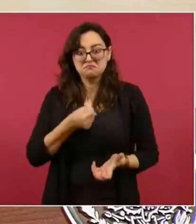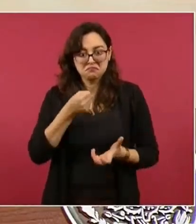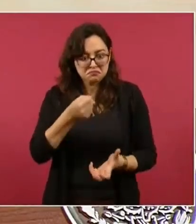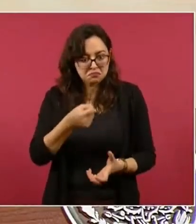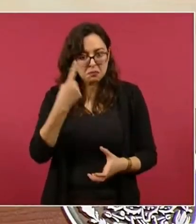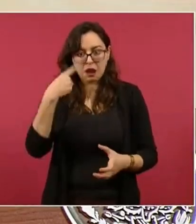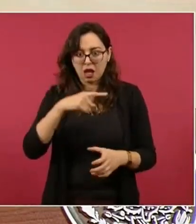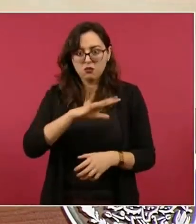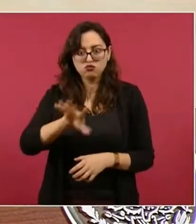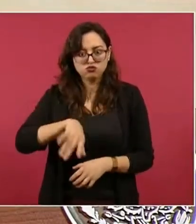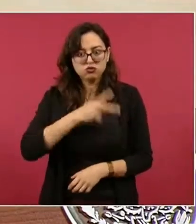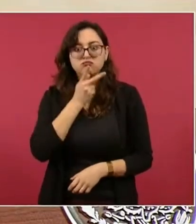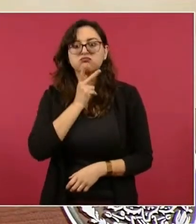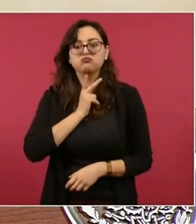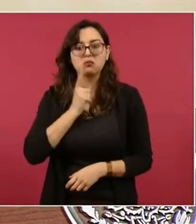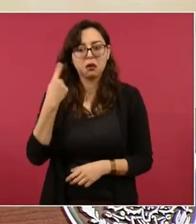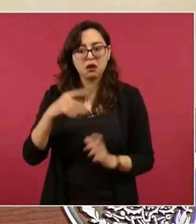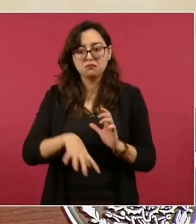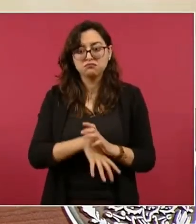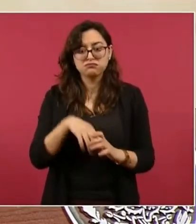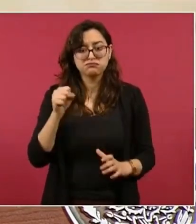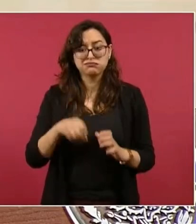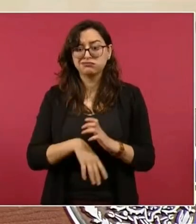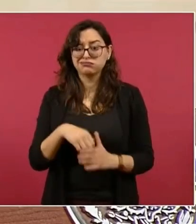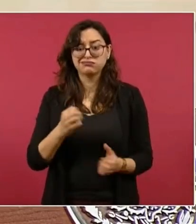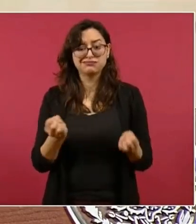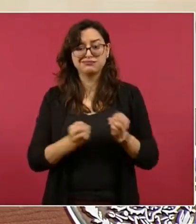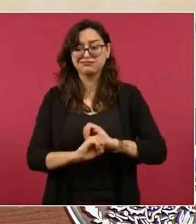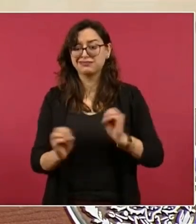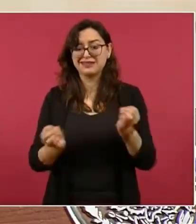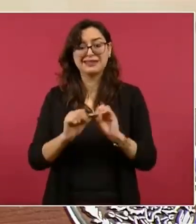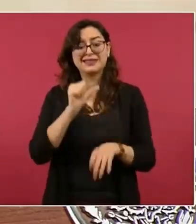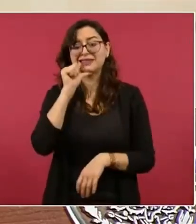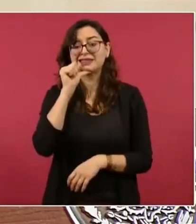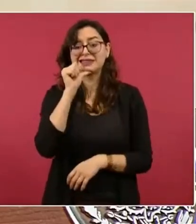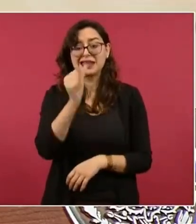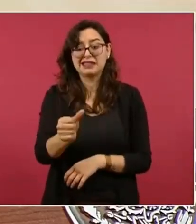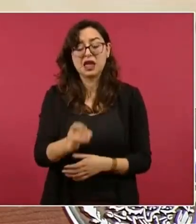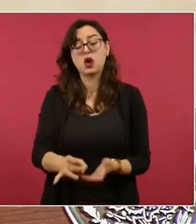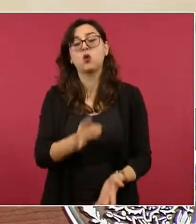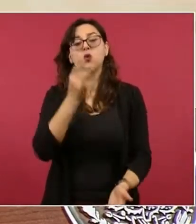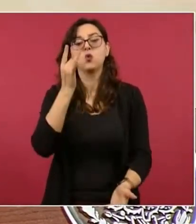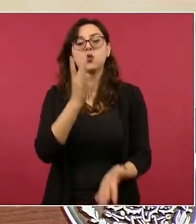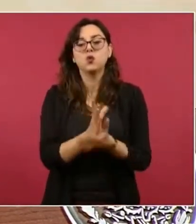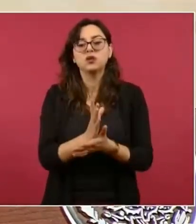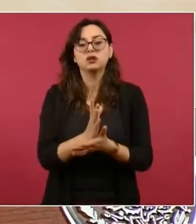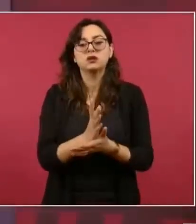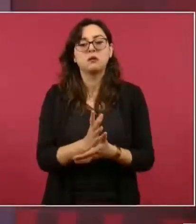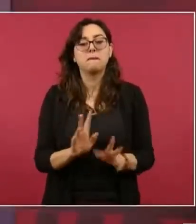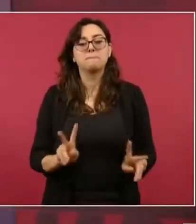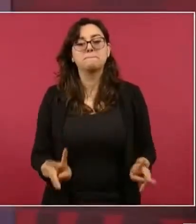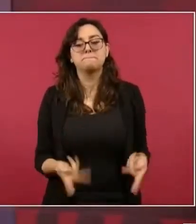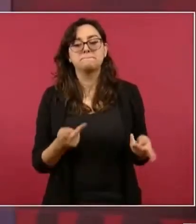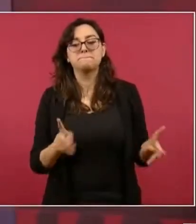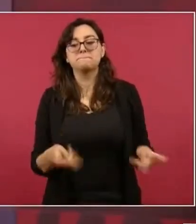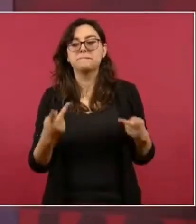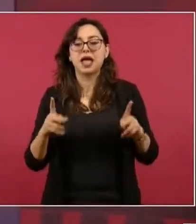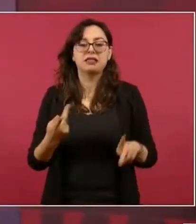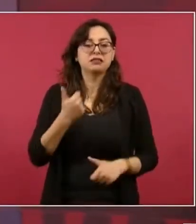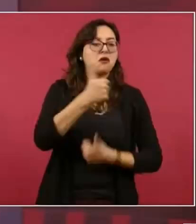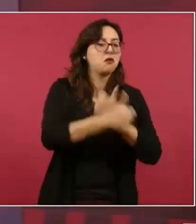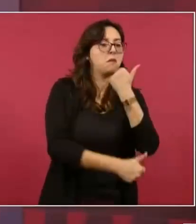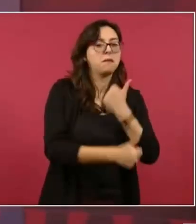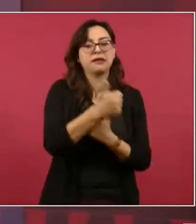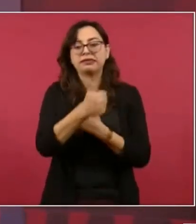las acciones y ponen en el mercado financiero